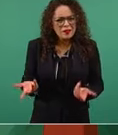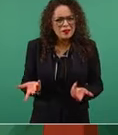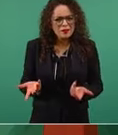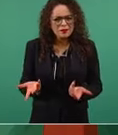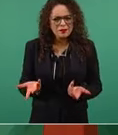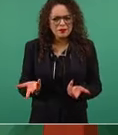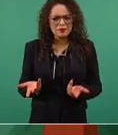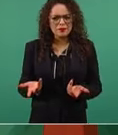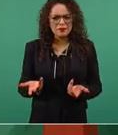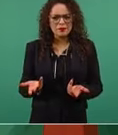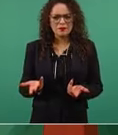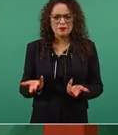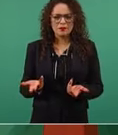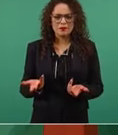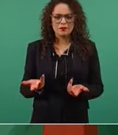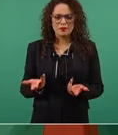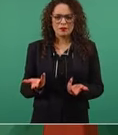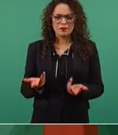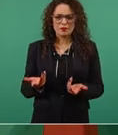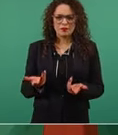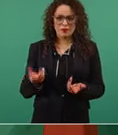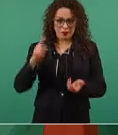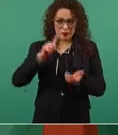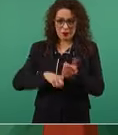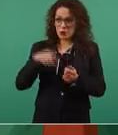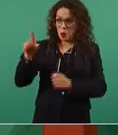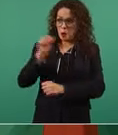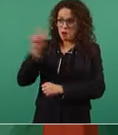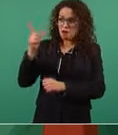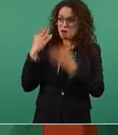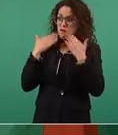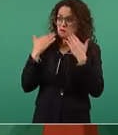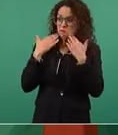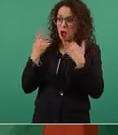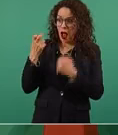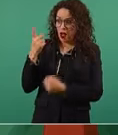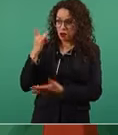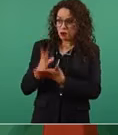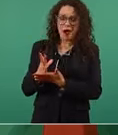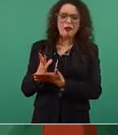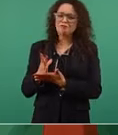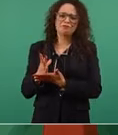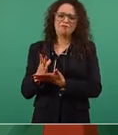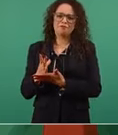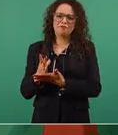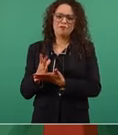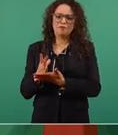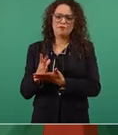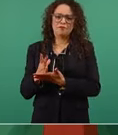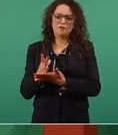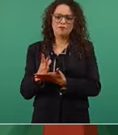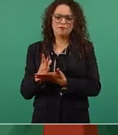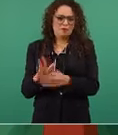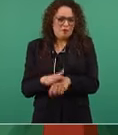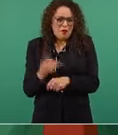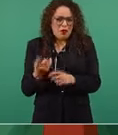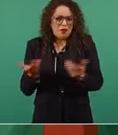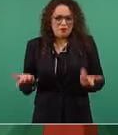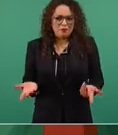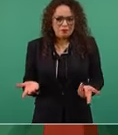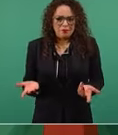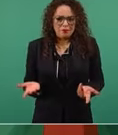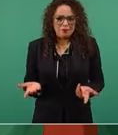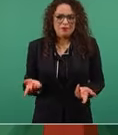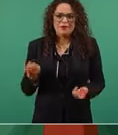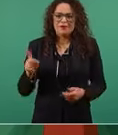No sólo por falta de profesionalismo, sino por